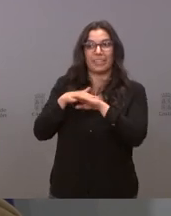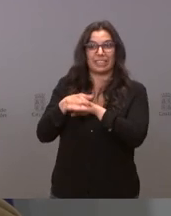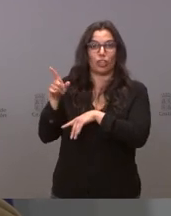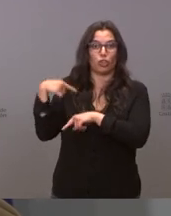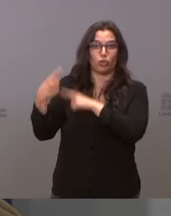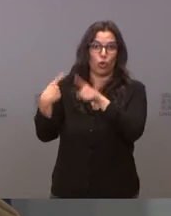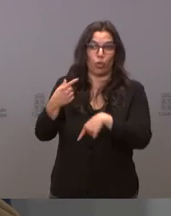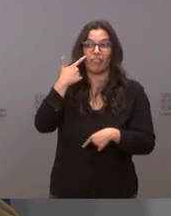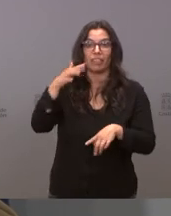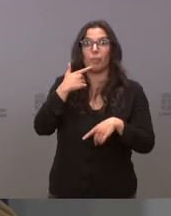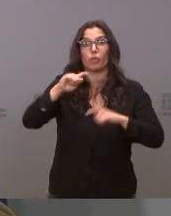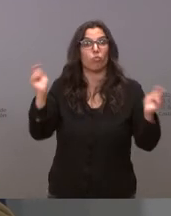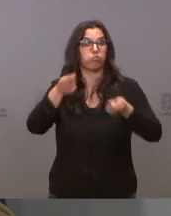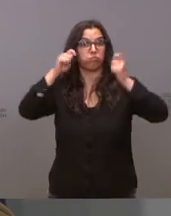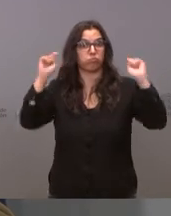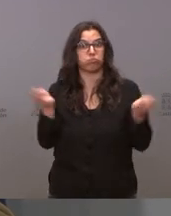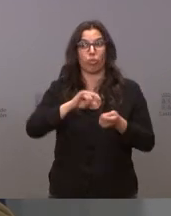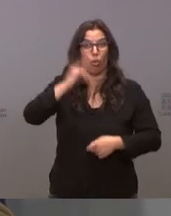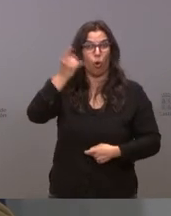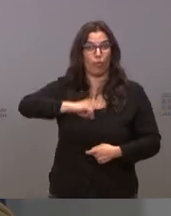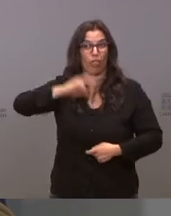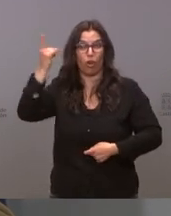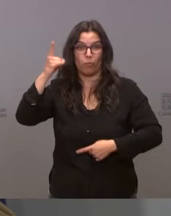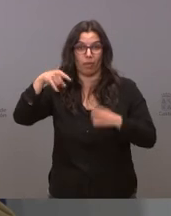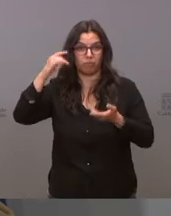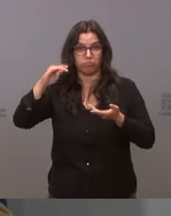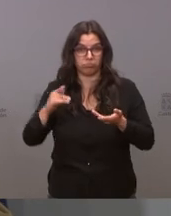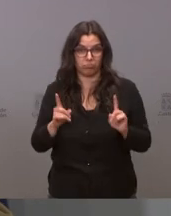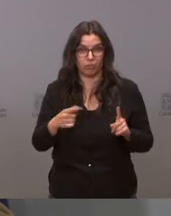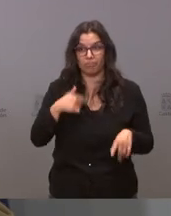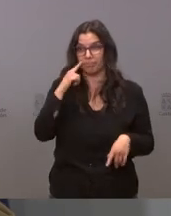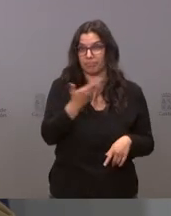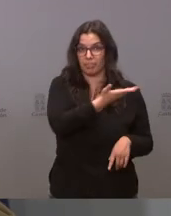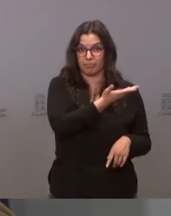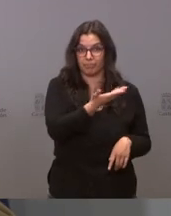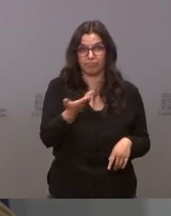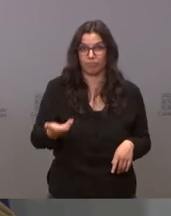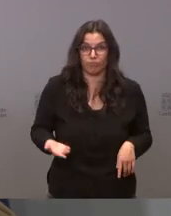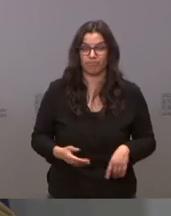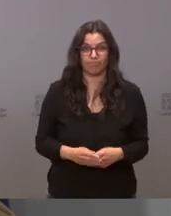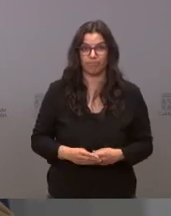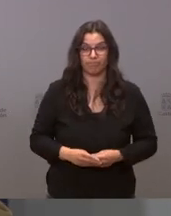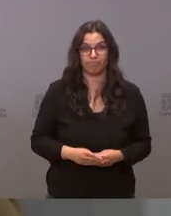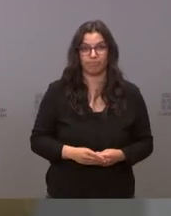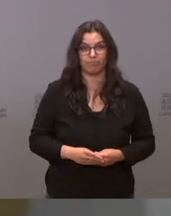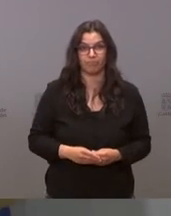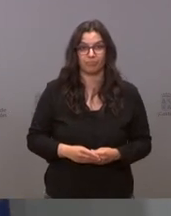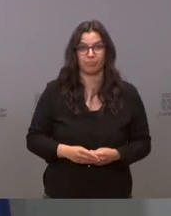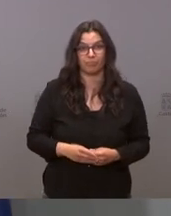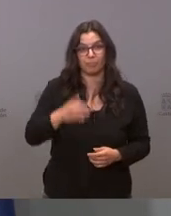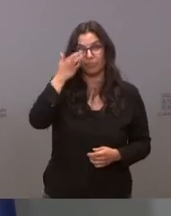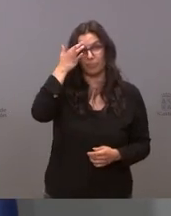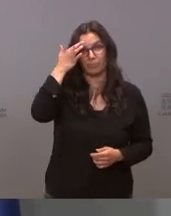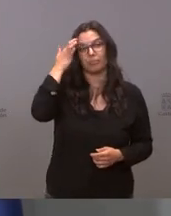anda que no nos ha anunciado que iba a duplicar y a triplicar y tal y mire no duplica pero si ocurre si le ocurre